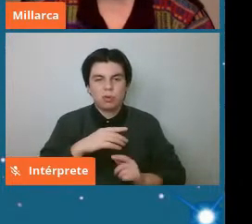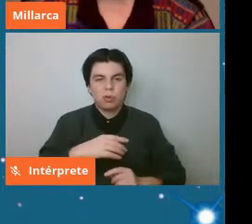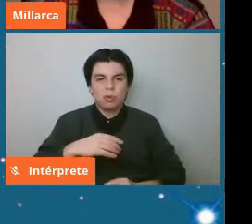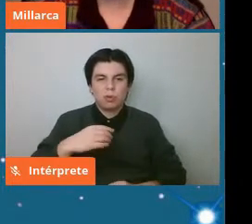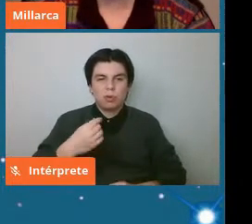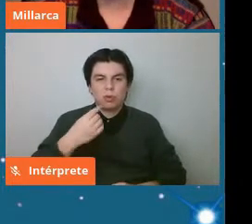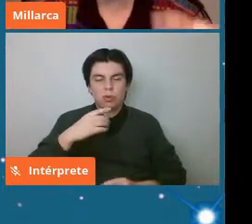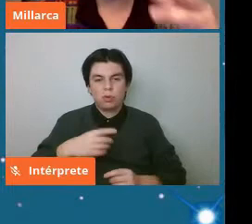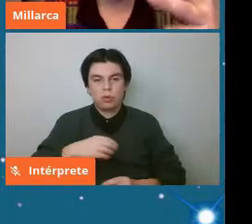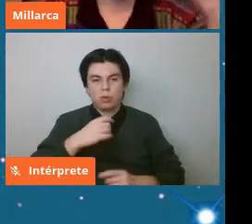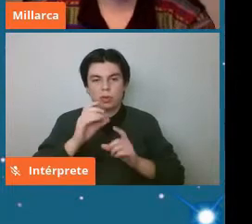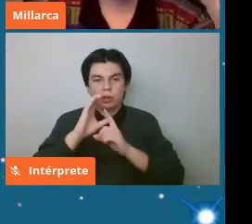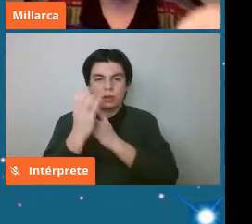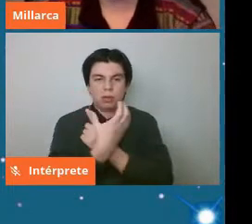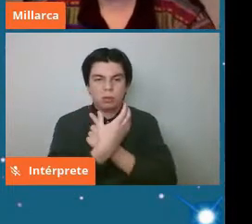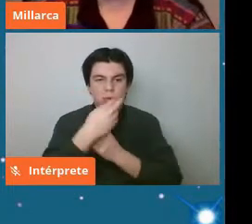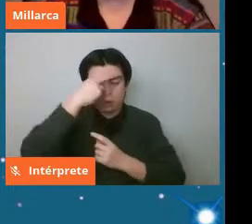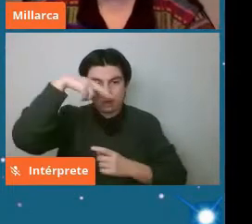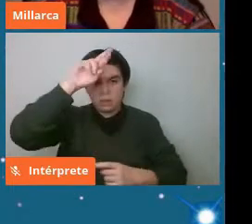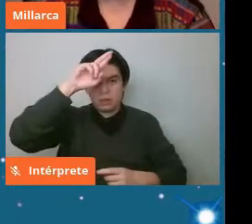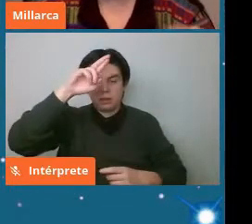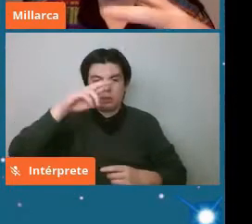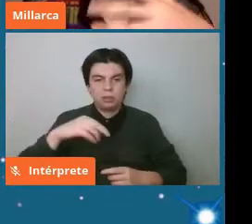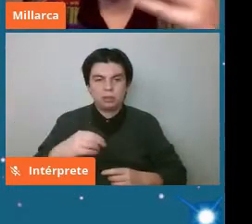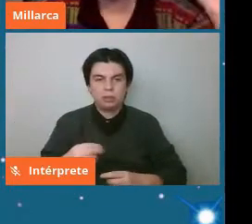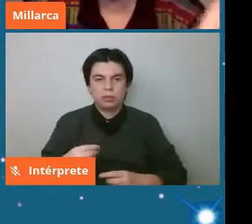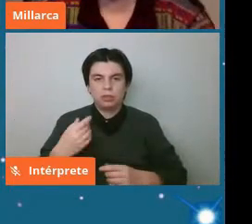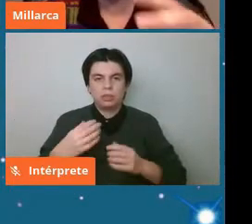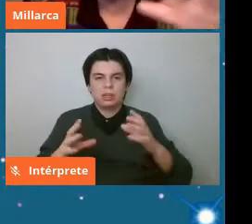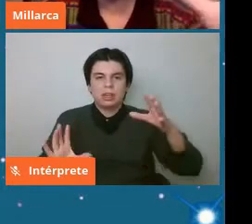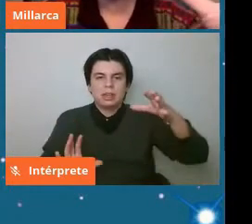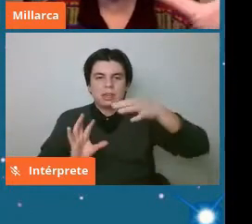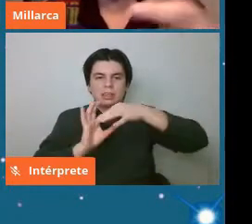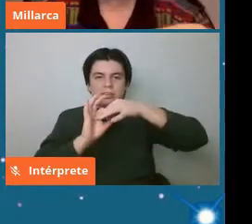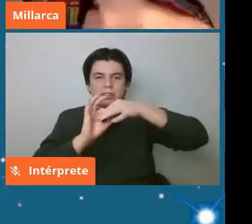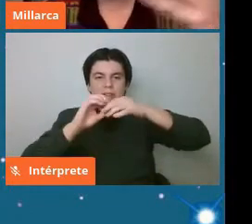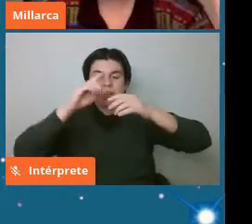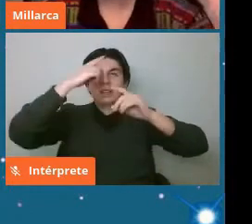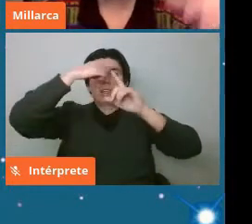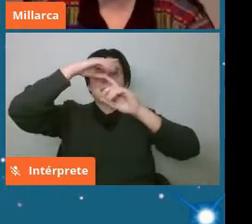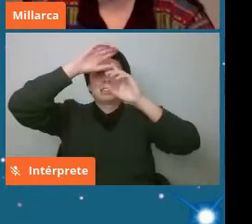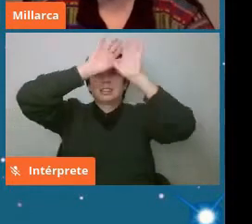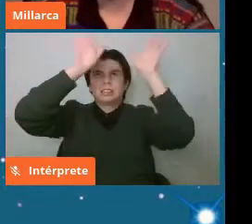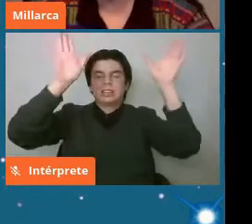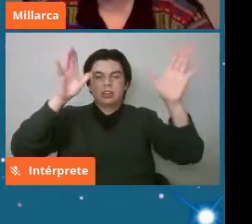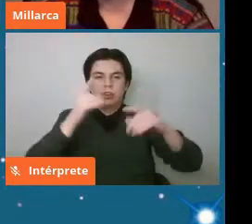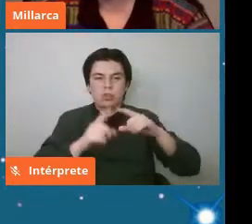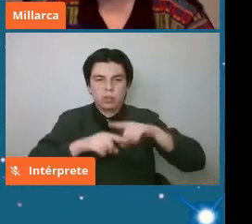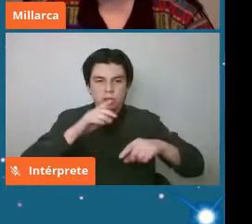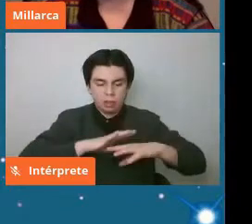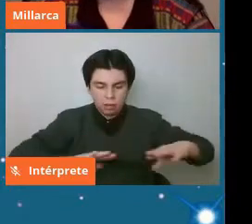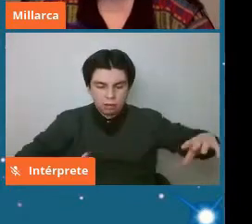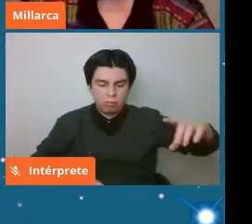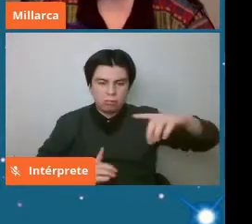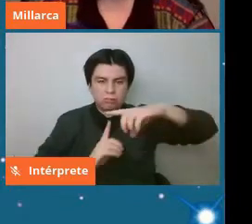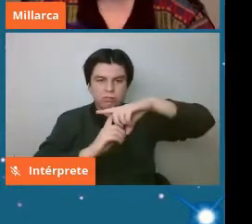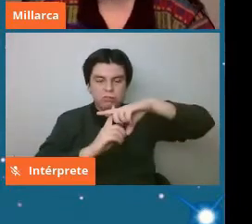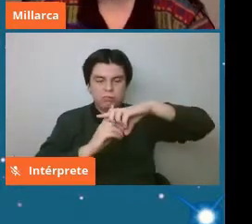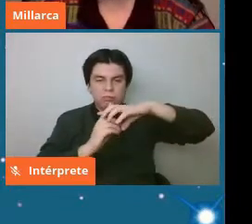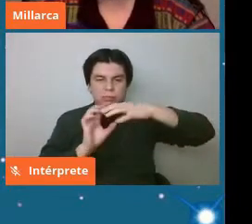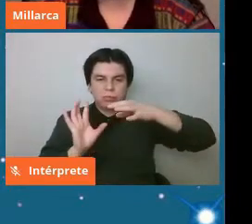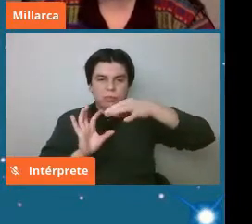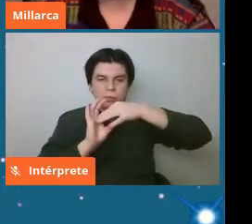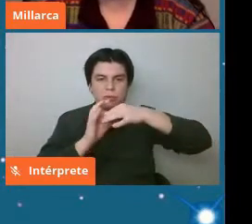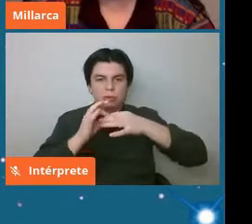determinar si son obviamente de origen meteoroides o son chatarras espaciales etcétera